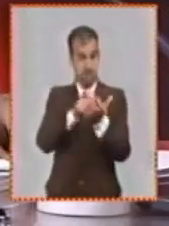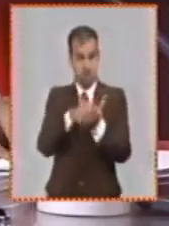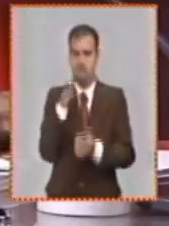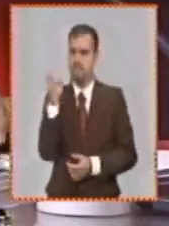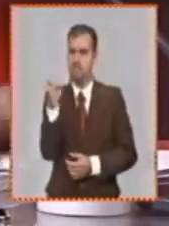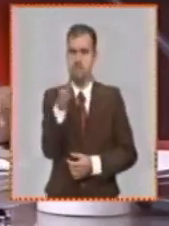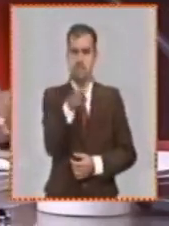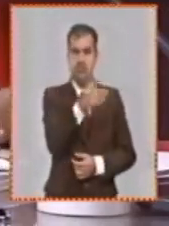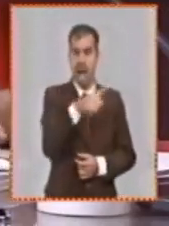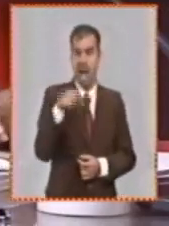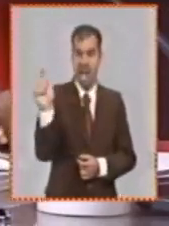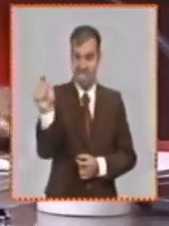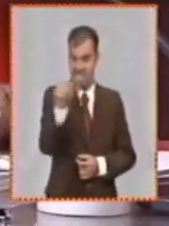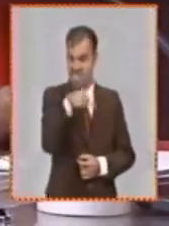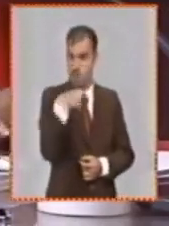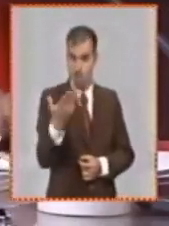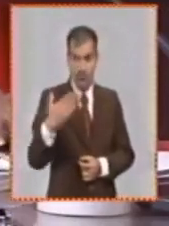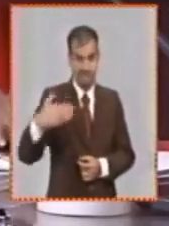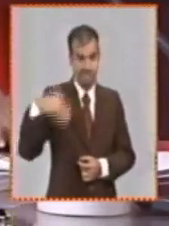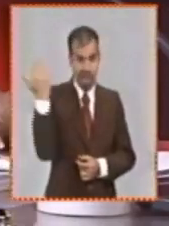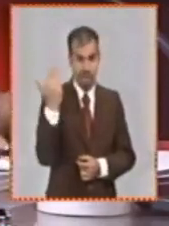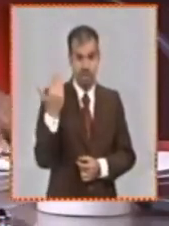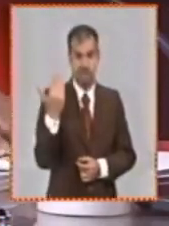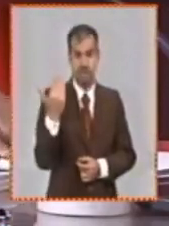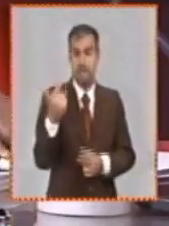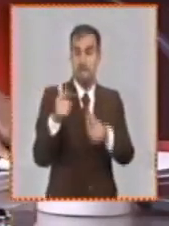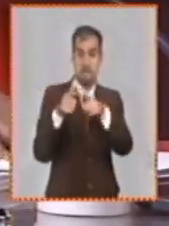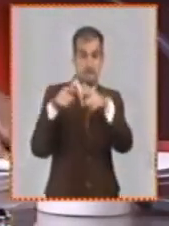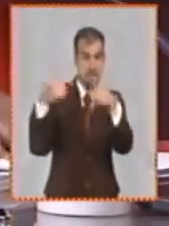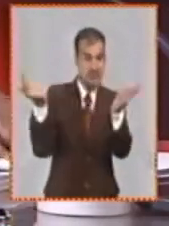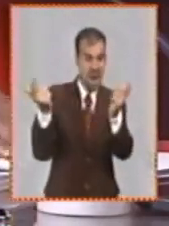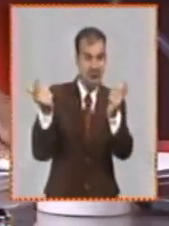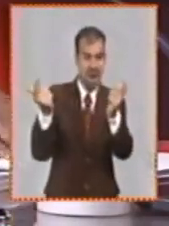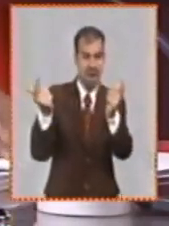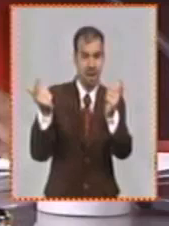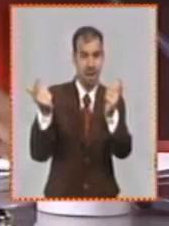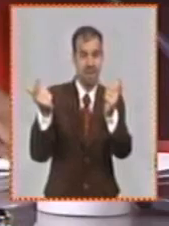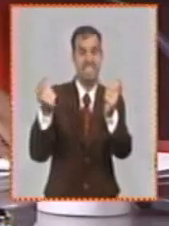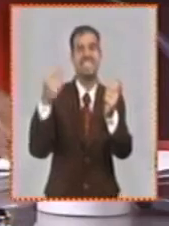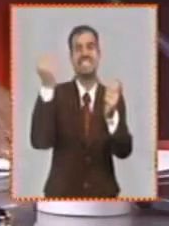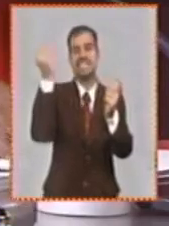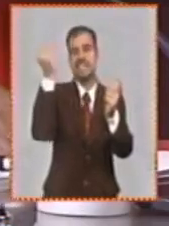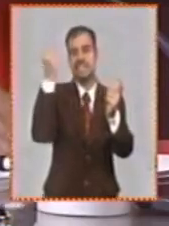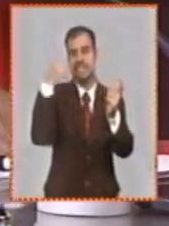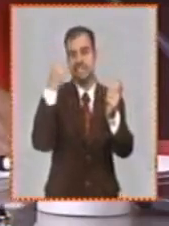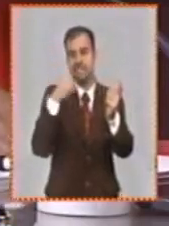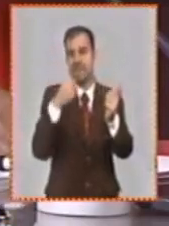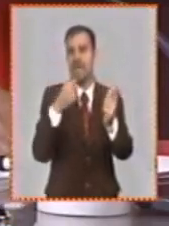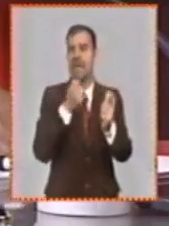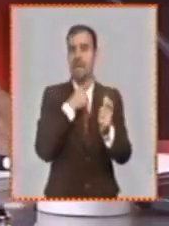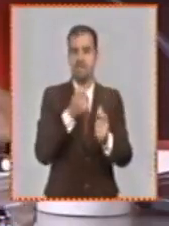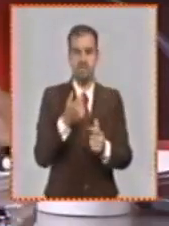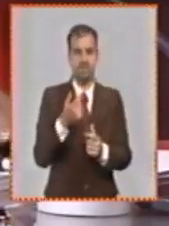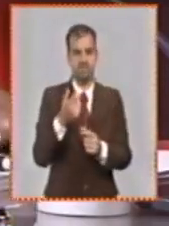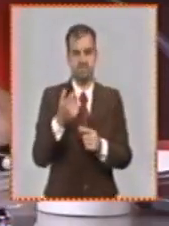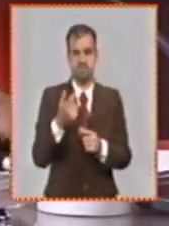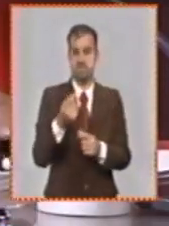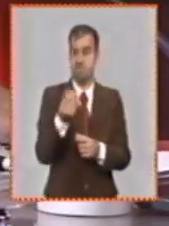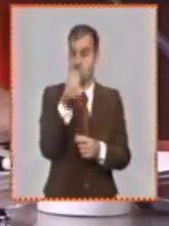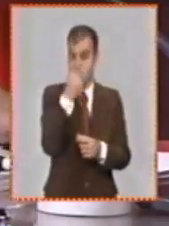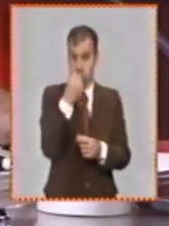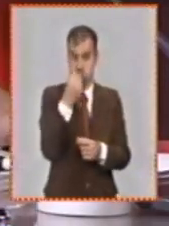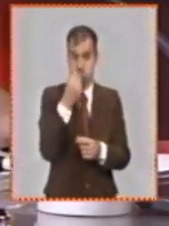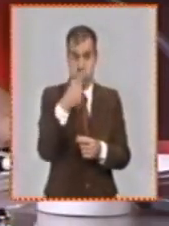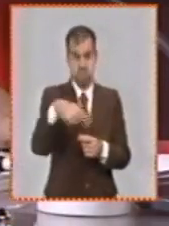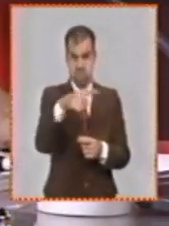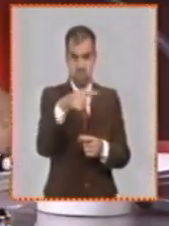violaciones prácticamente un 65% está enmarcado en violaciones en mercados agropecuarios